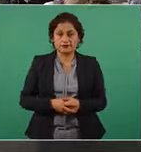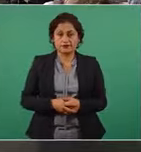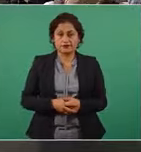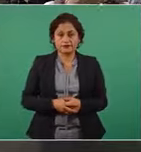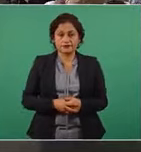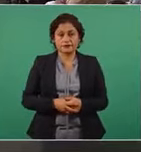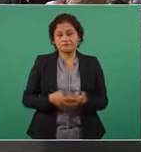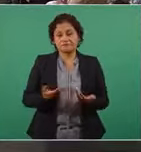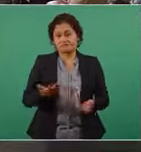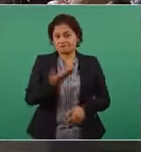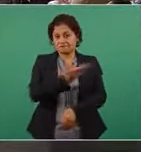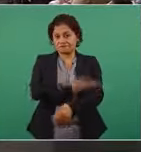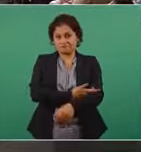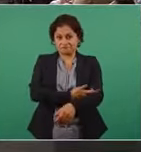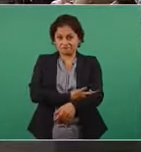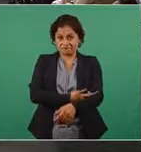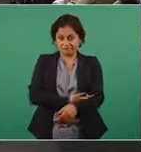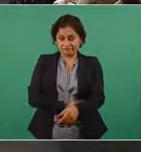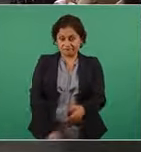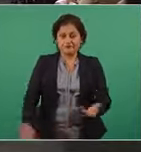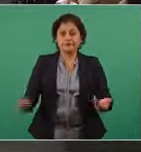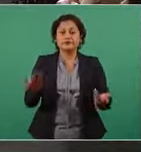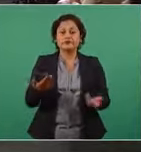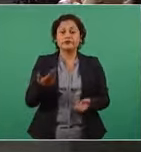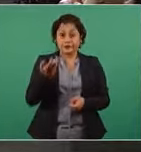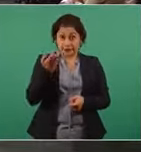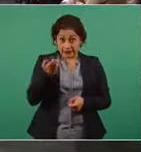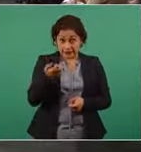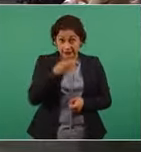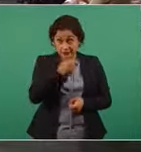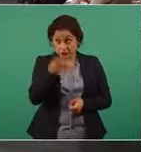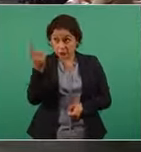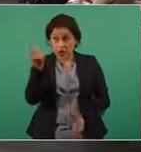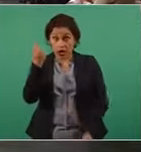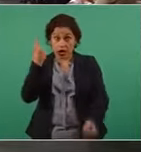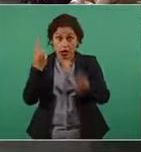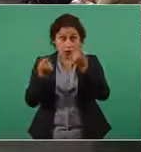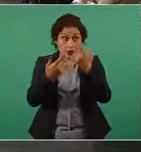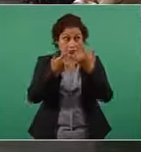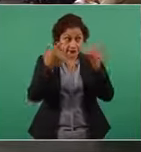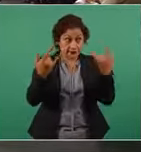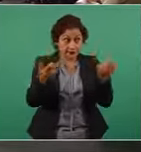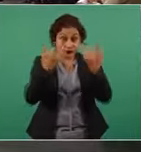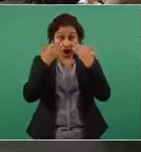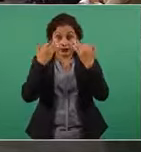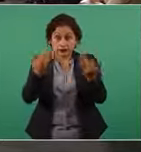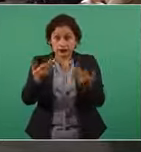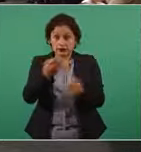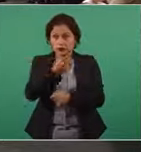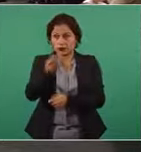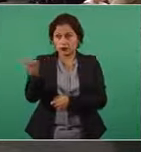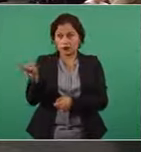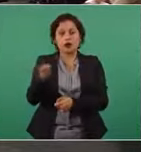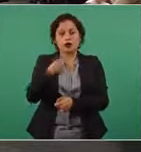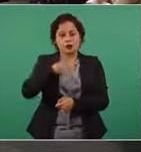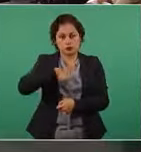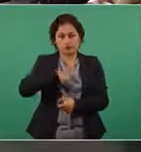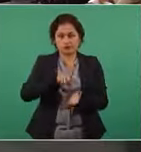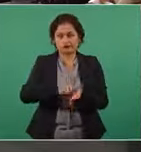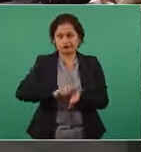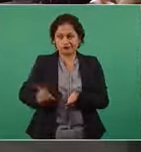Entonces, eso que nos sirva a todos, porque todavía no termina la pandemia,